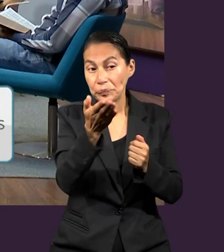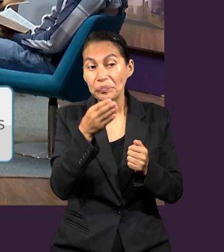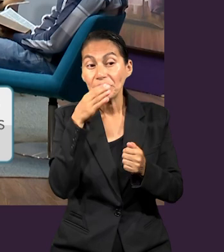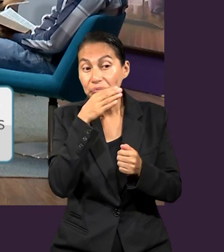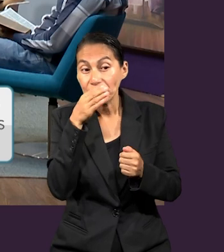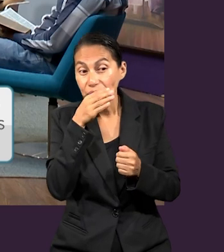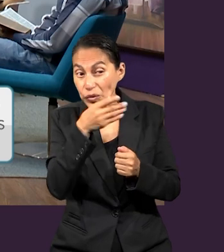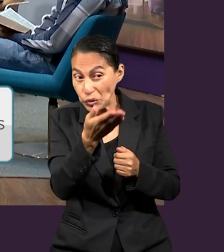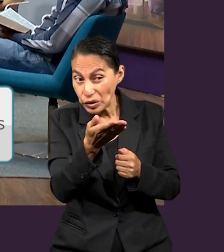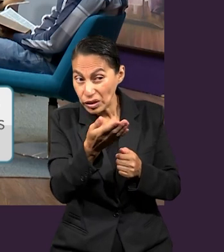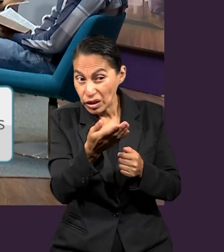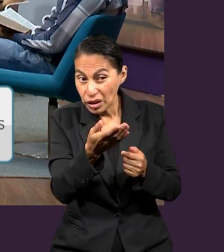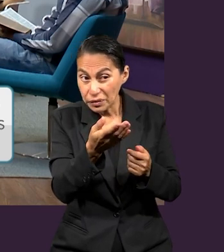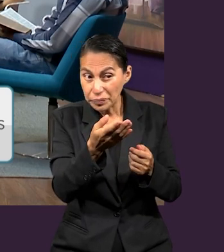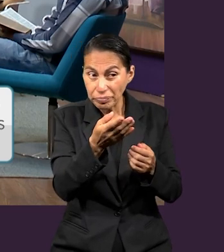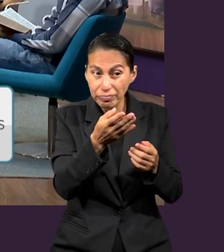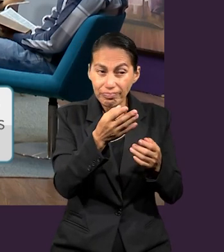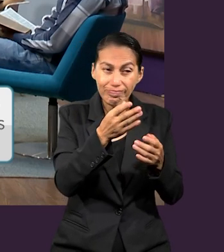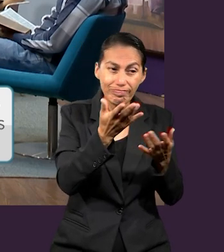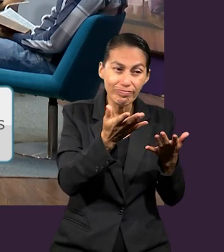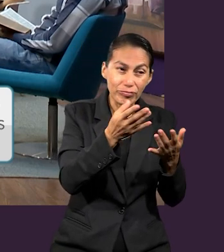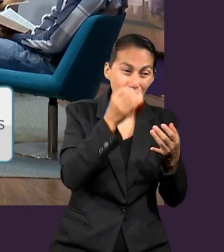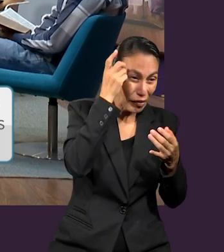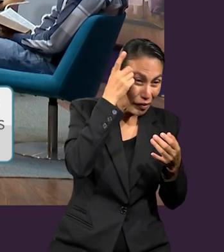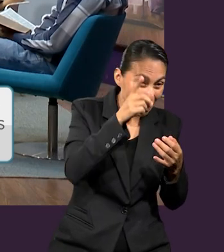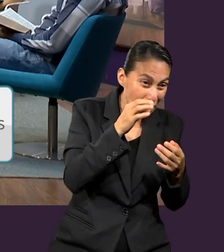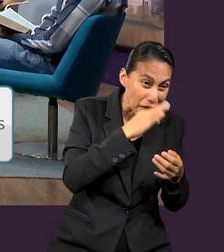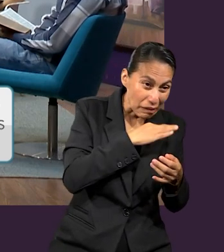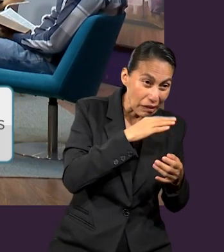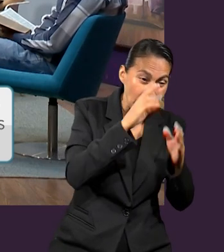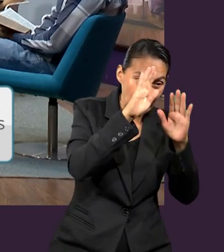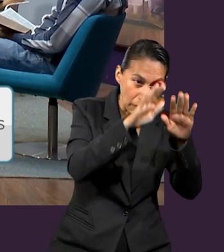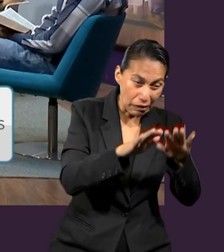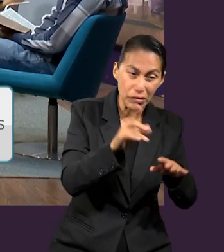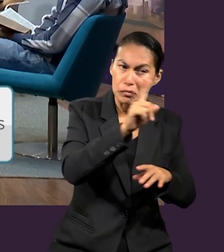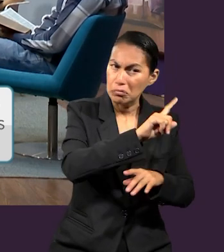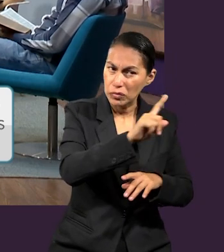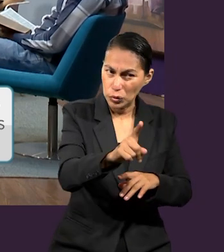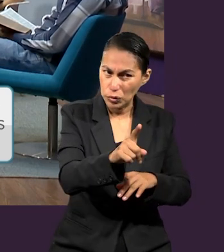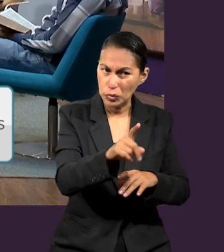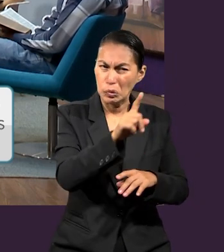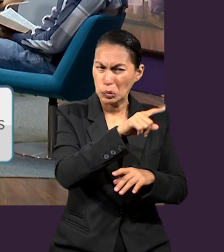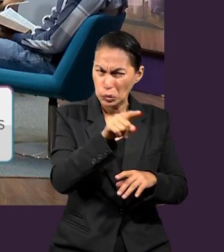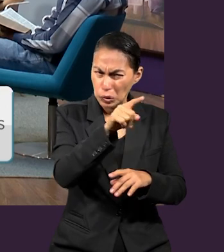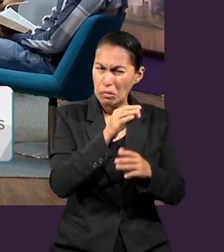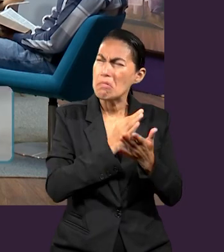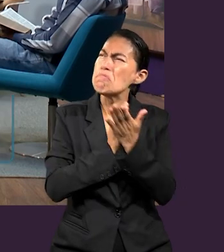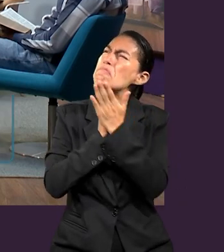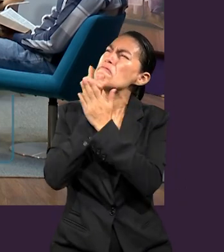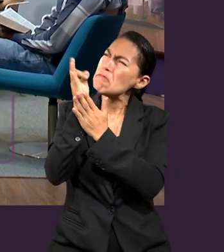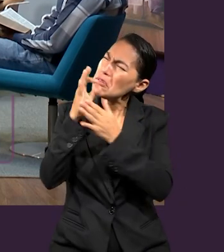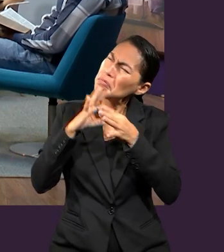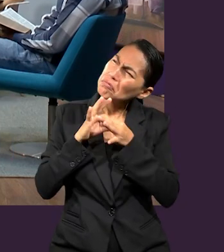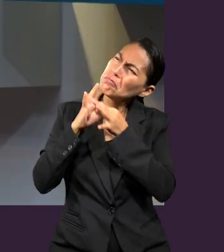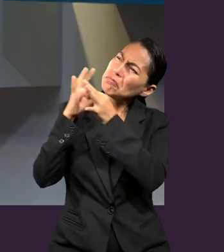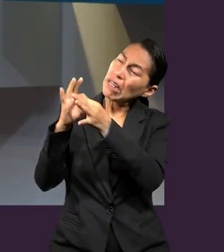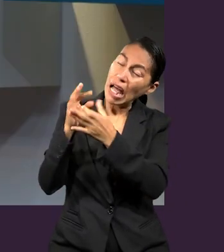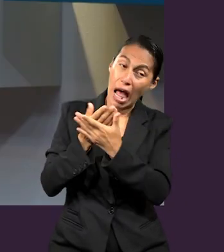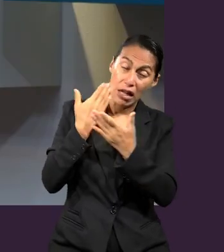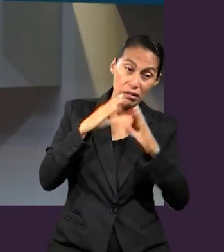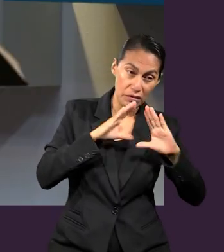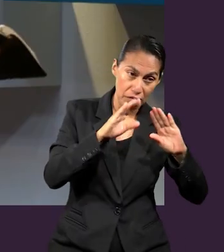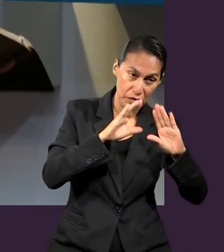a no mezclar estas religiones, sino a mantener pura y firme la doctrina que se les había enseñado.